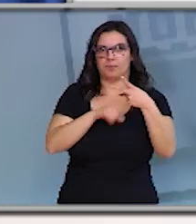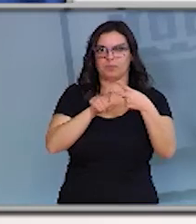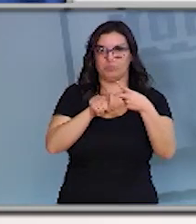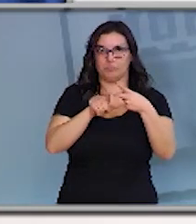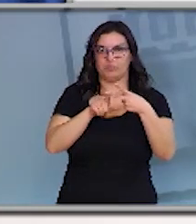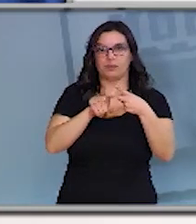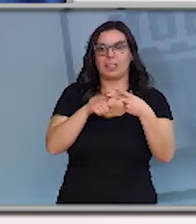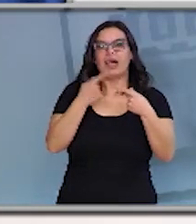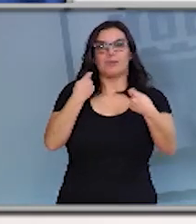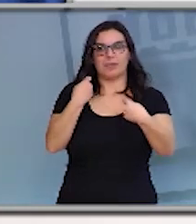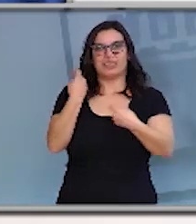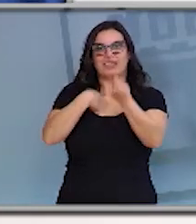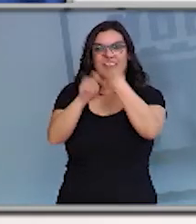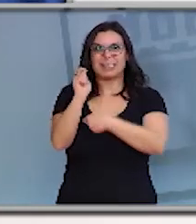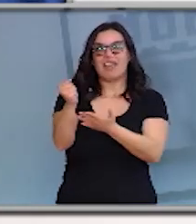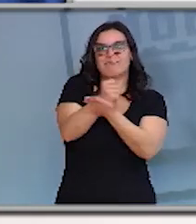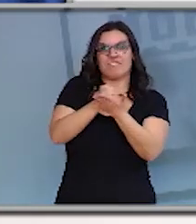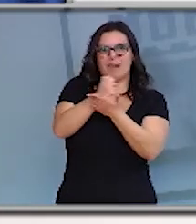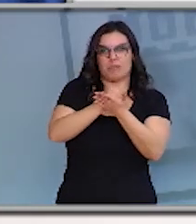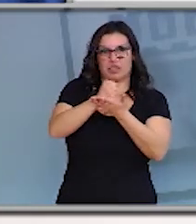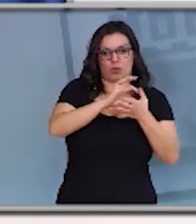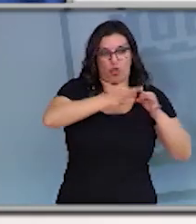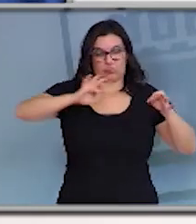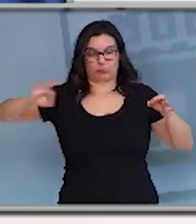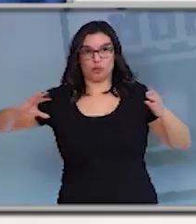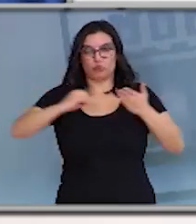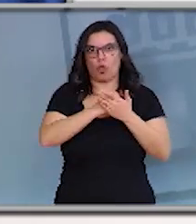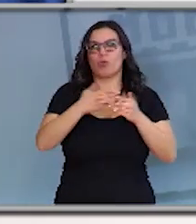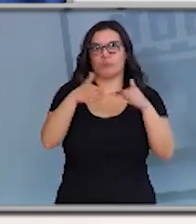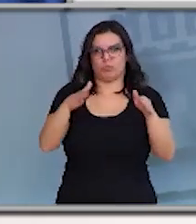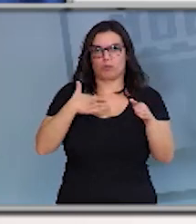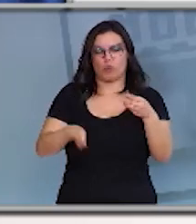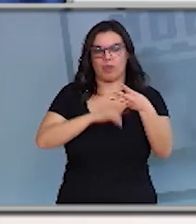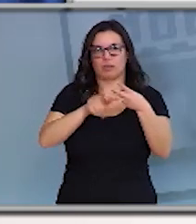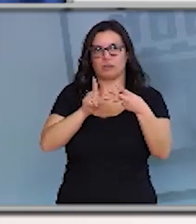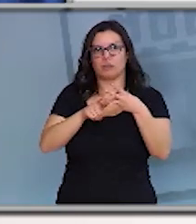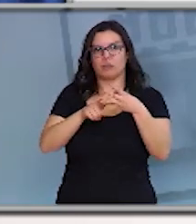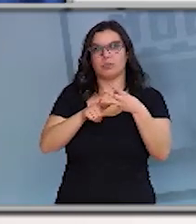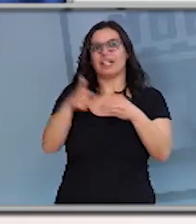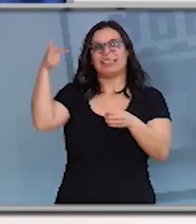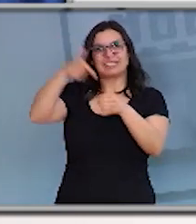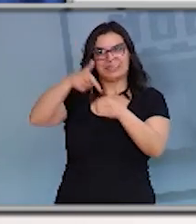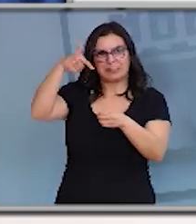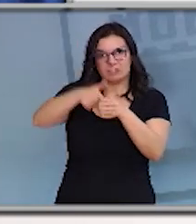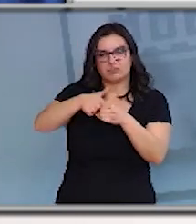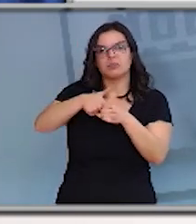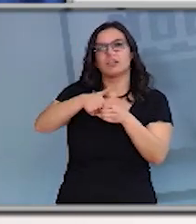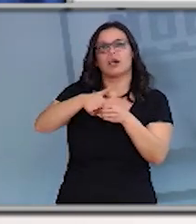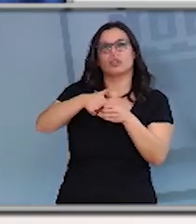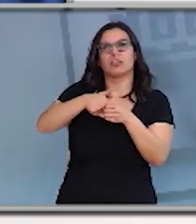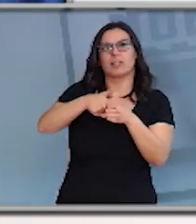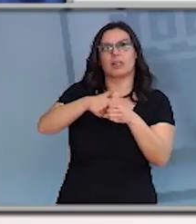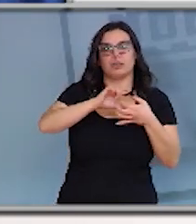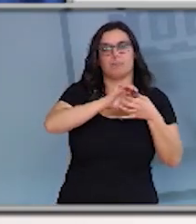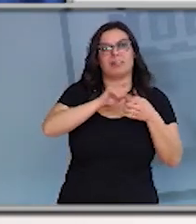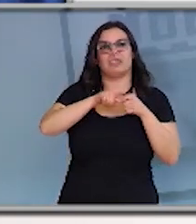comercial farmacéutica en toda su cadena de funcionamiento. Las estaciones de servicio de combustibles y toda la cadena